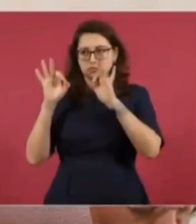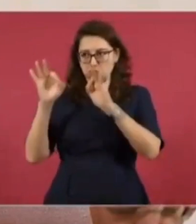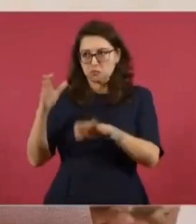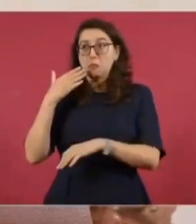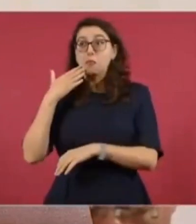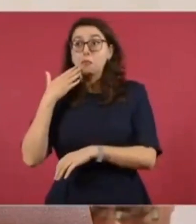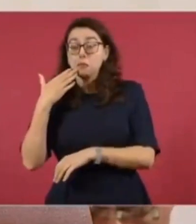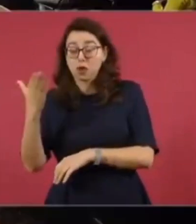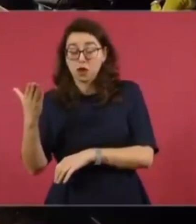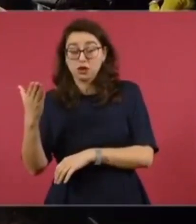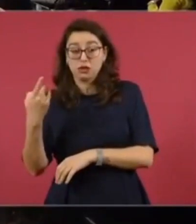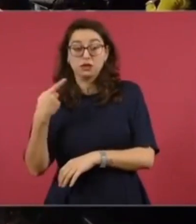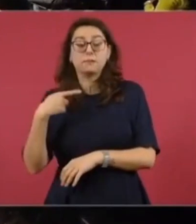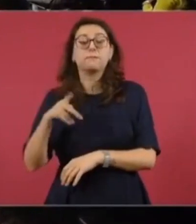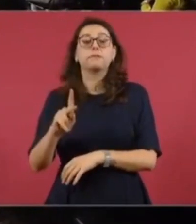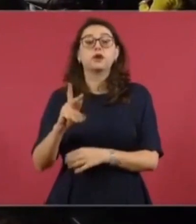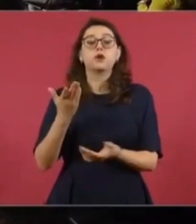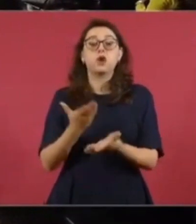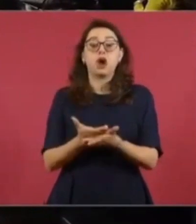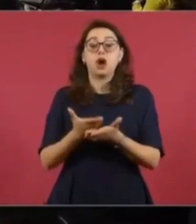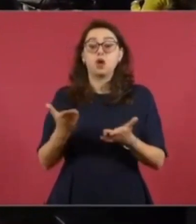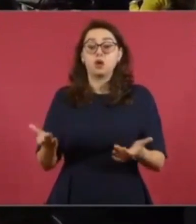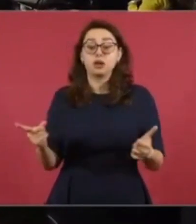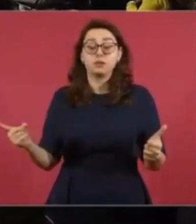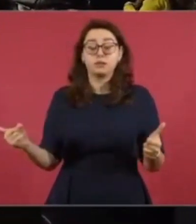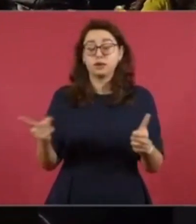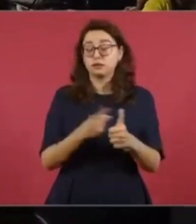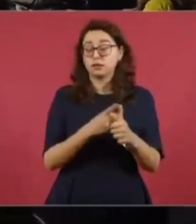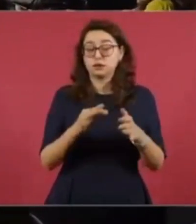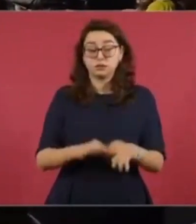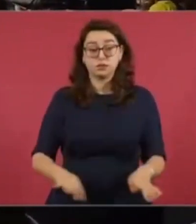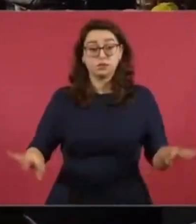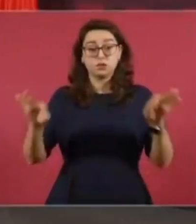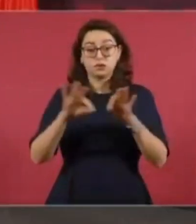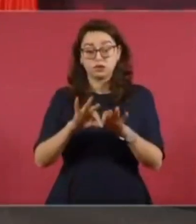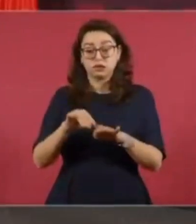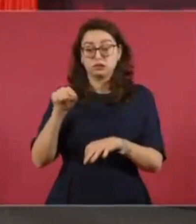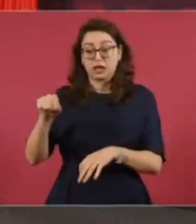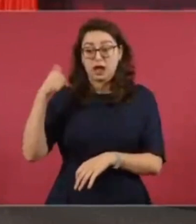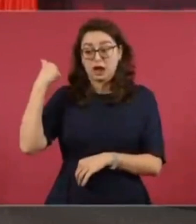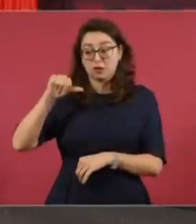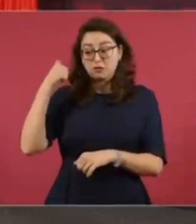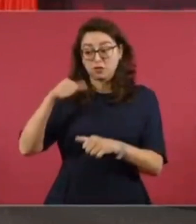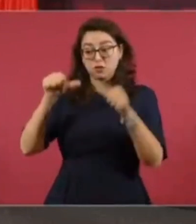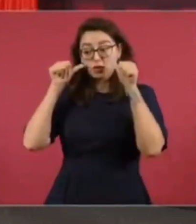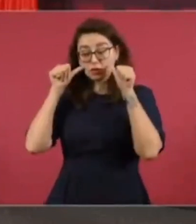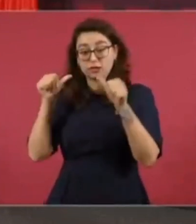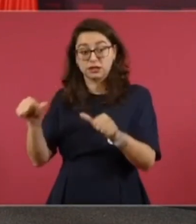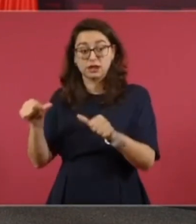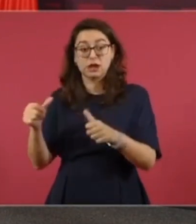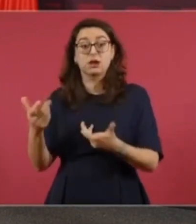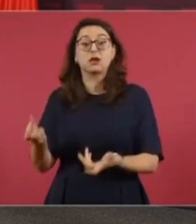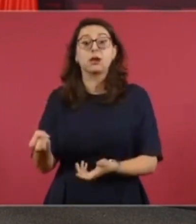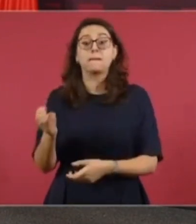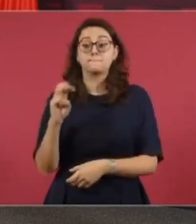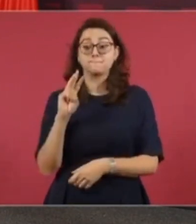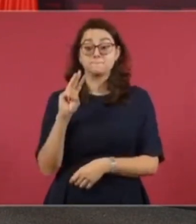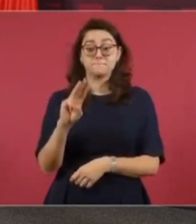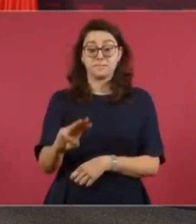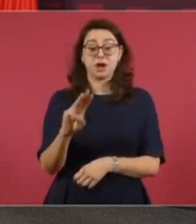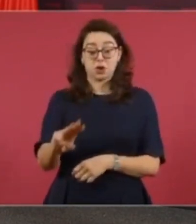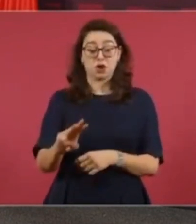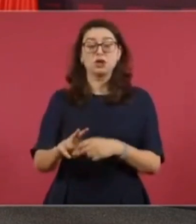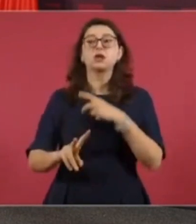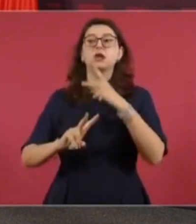Ahora nuestra prioridad es Acapulco, voy por cierto de nuevo el miércoles, vamos avanzando.